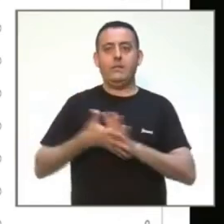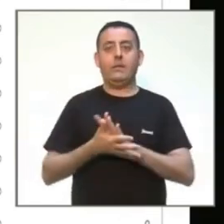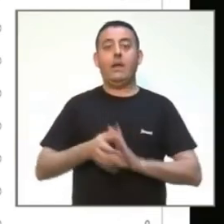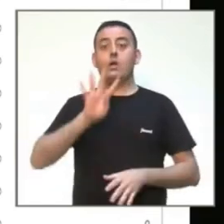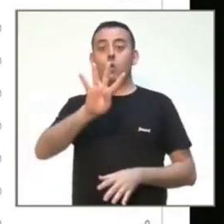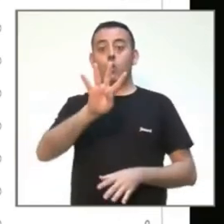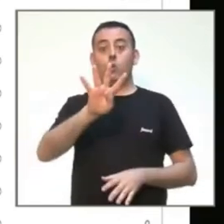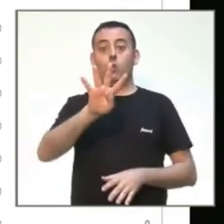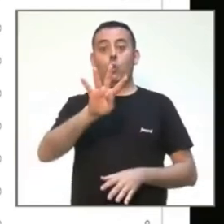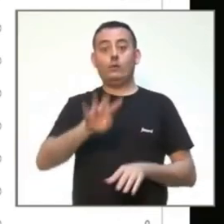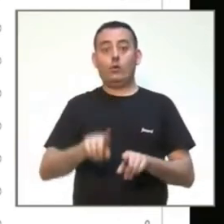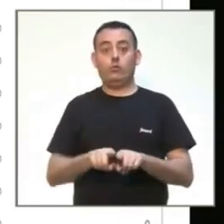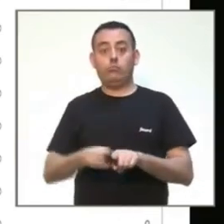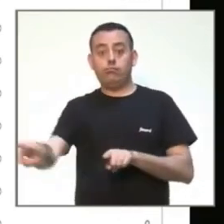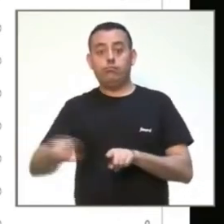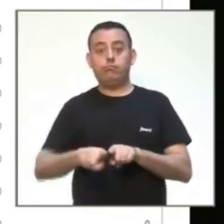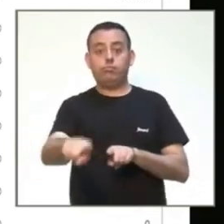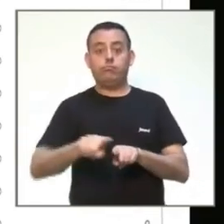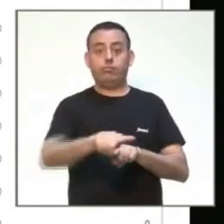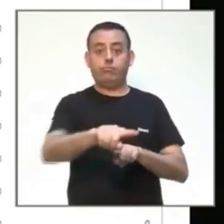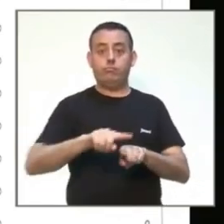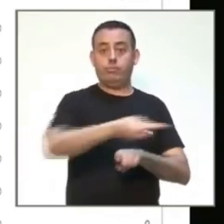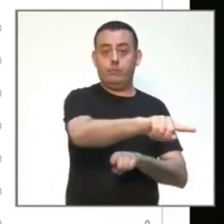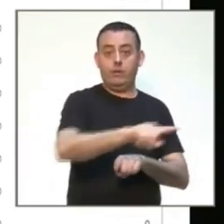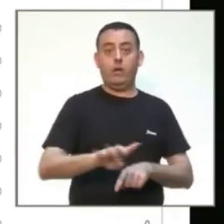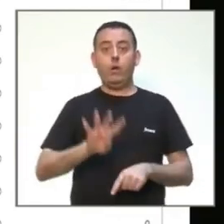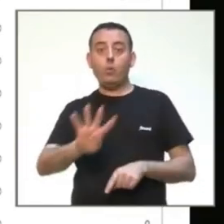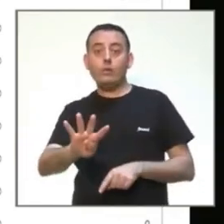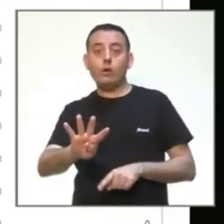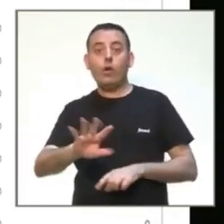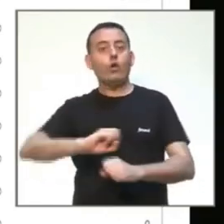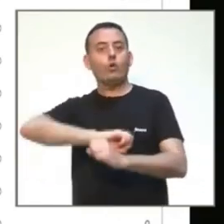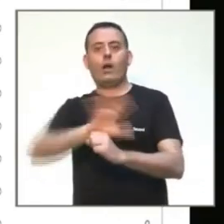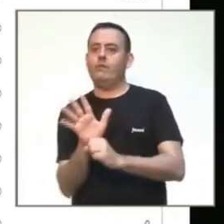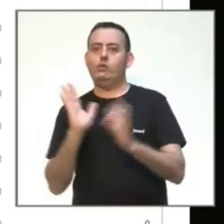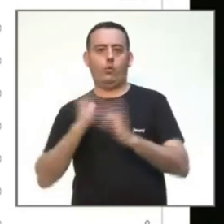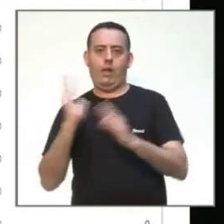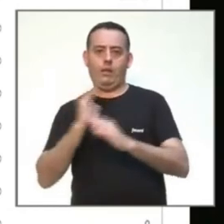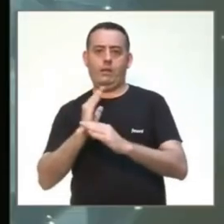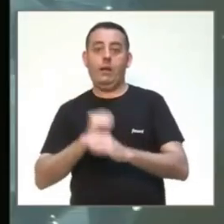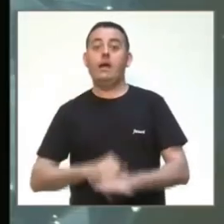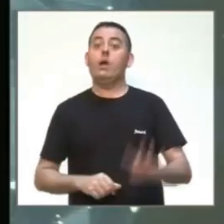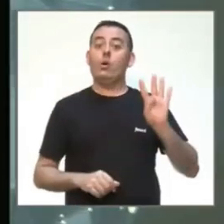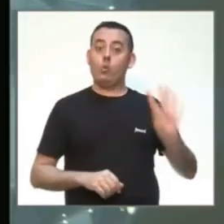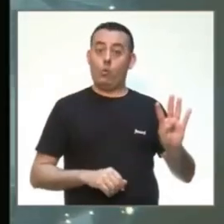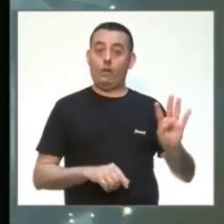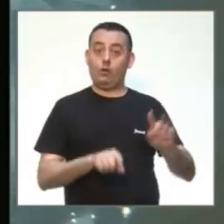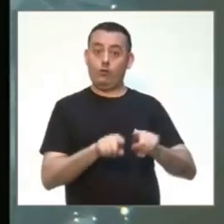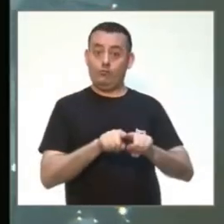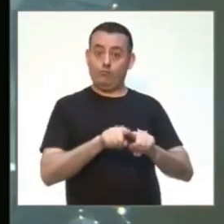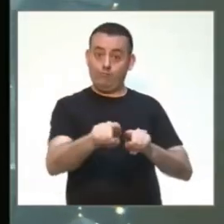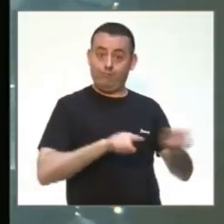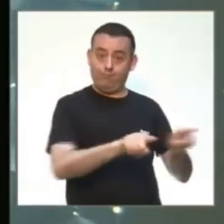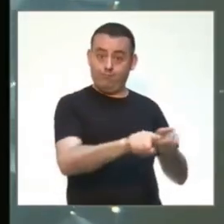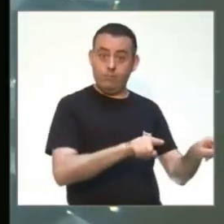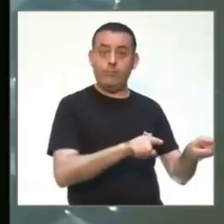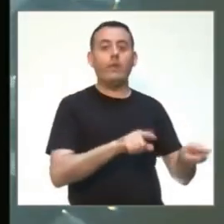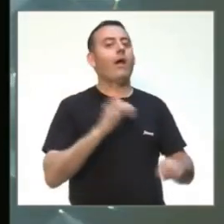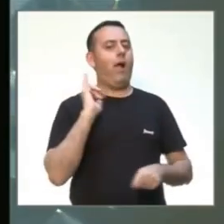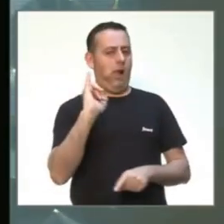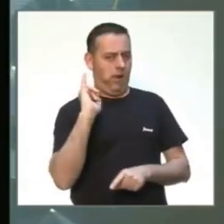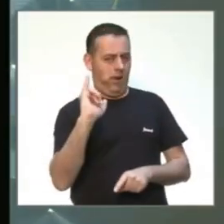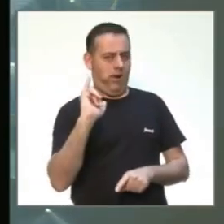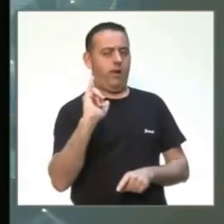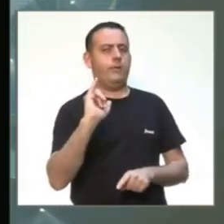que no existe coronavirus, ahí no hay restos. Hay cuatro ramales en los que sí que existen y, como se puede